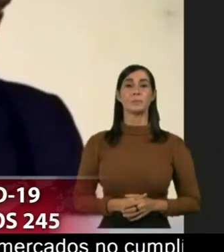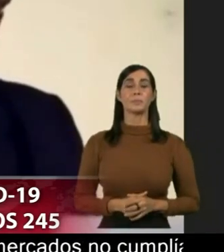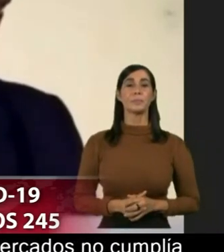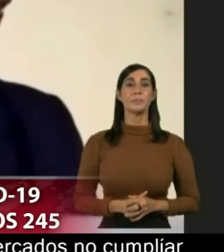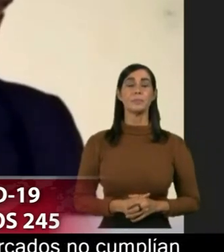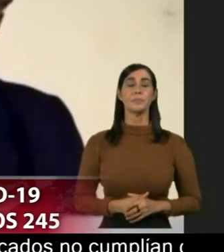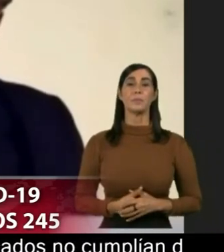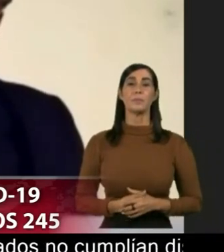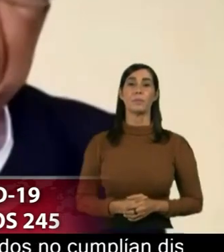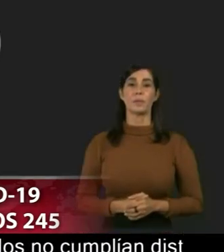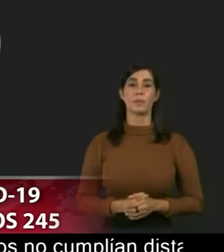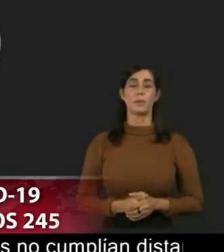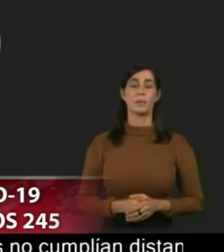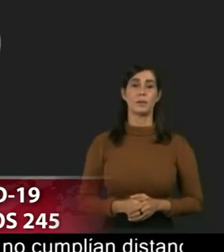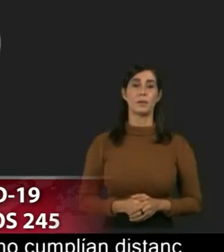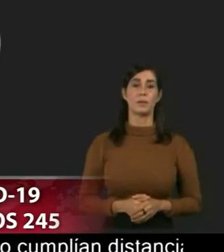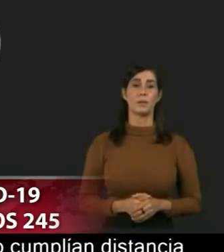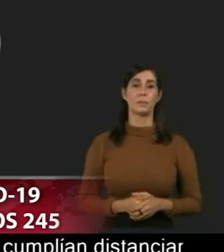ministro